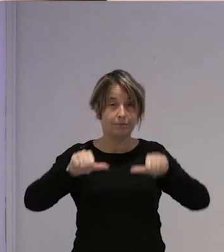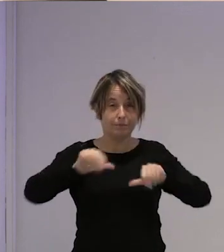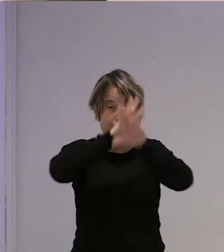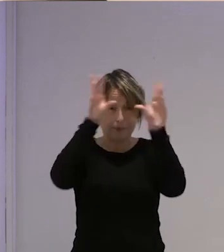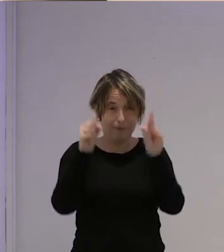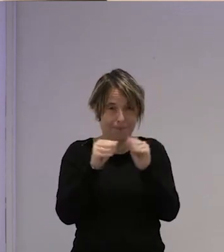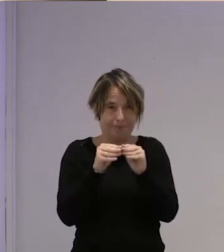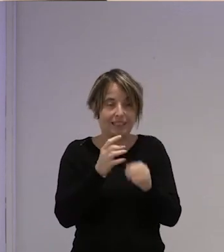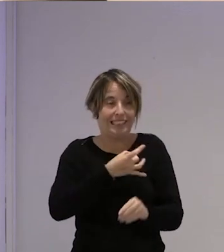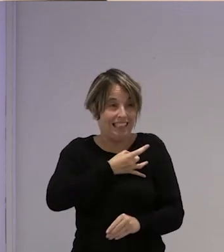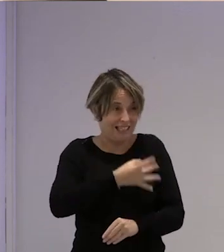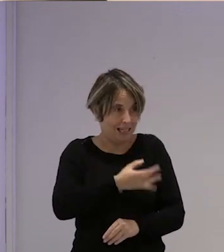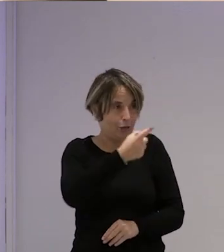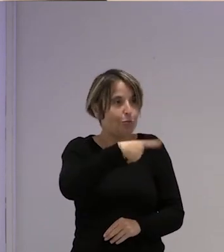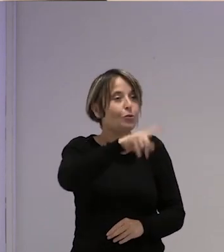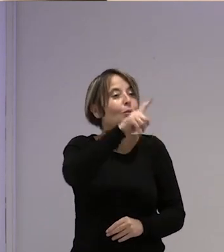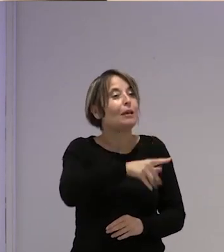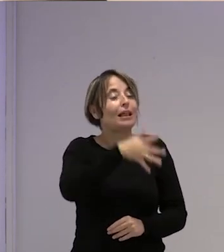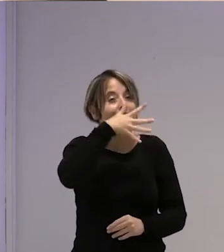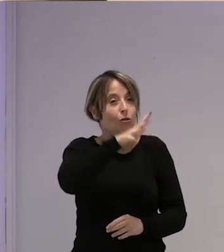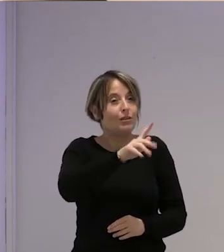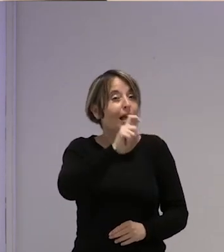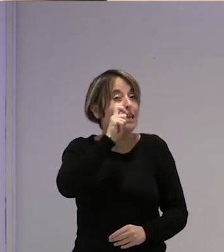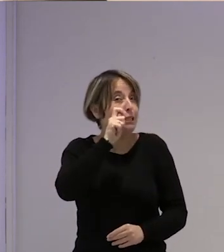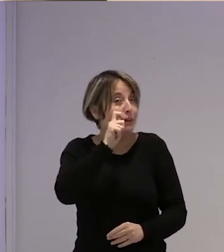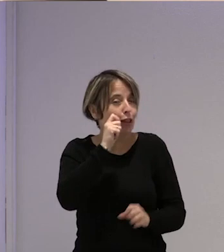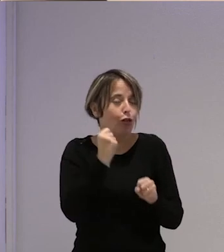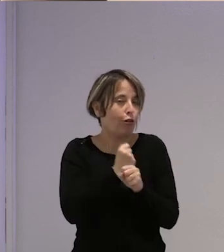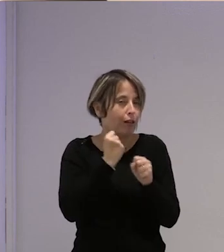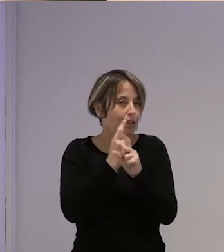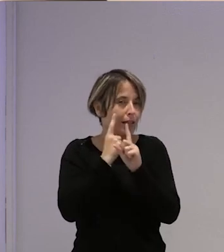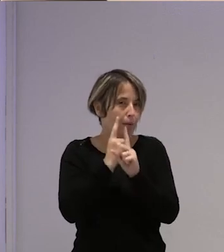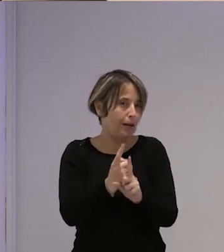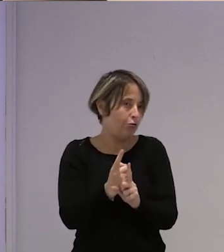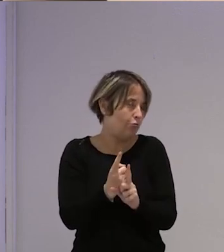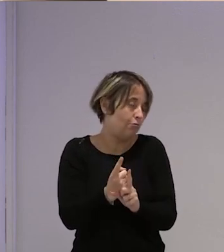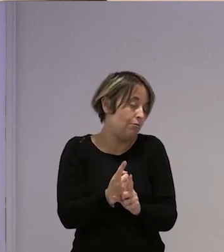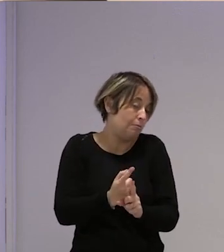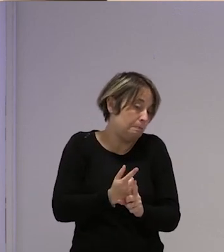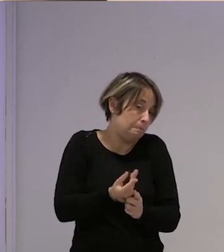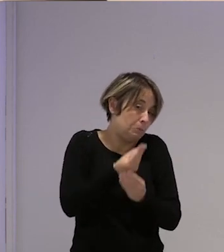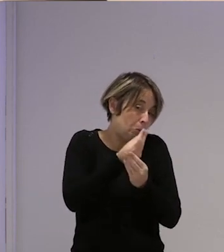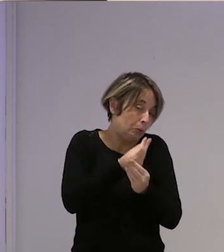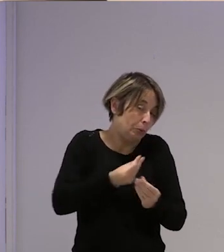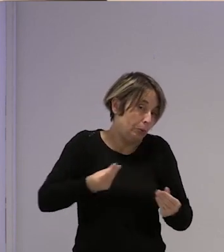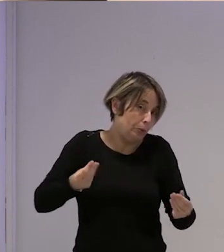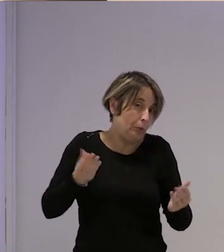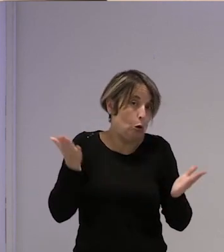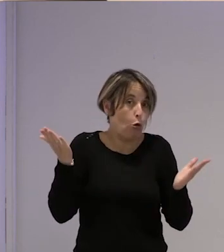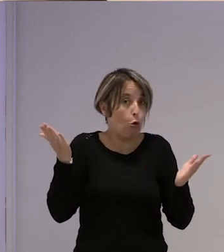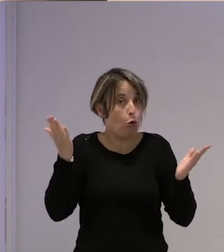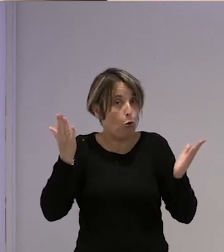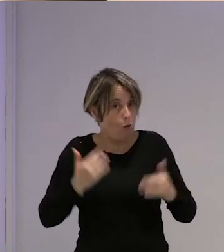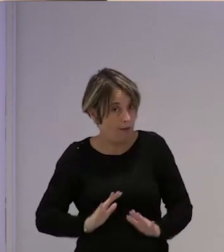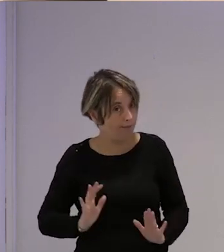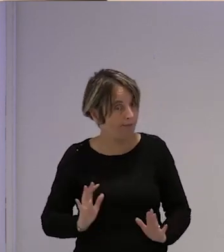sindicatos vosotras denunciáis que la labor de inspección de trabajo es vamos a decir como mínimo exigua o laxa o muy relajada y